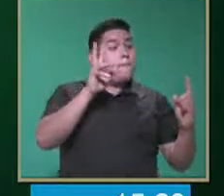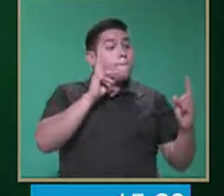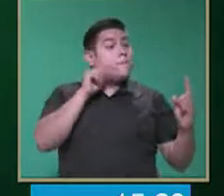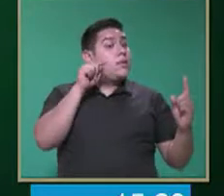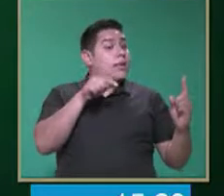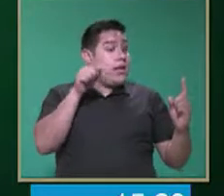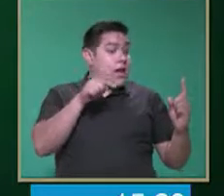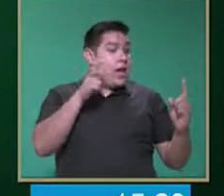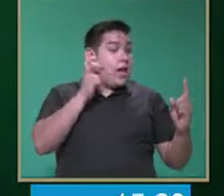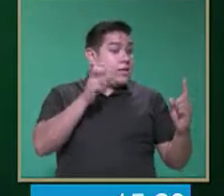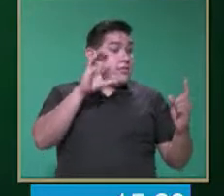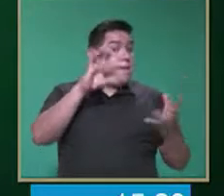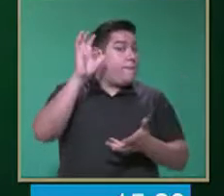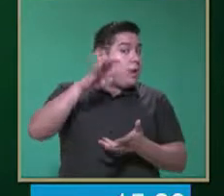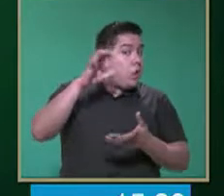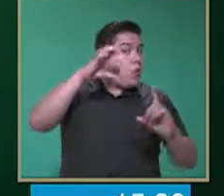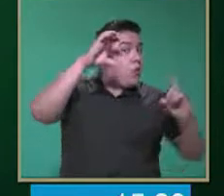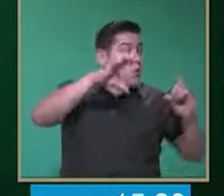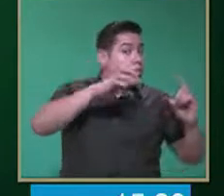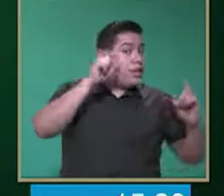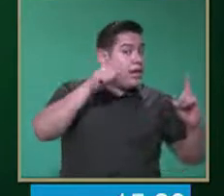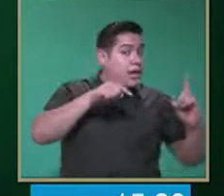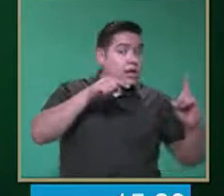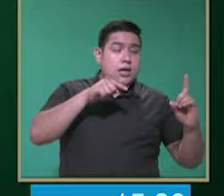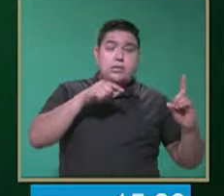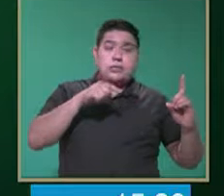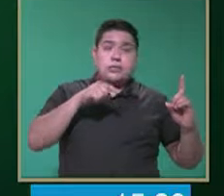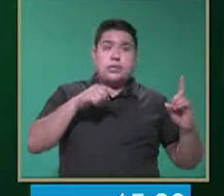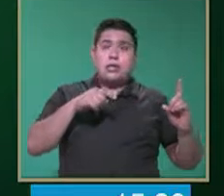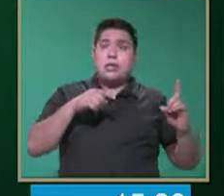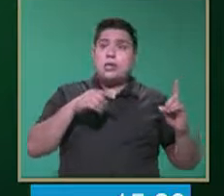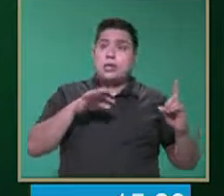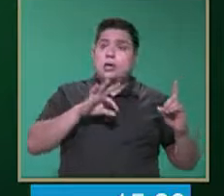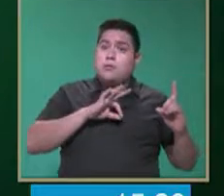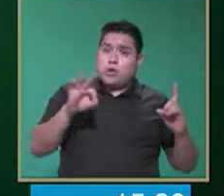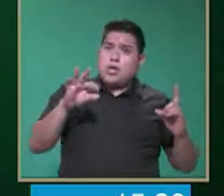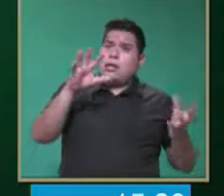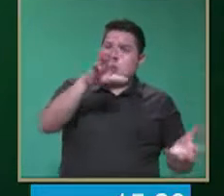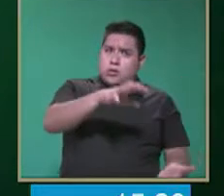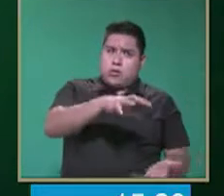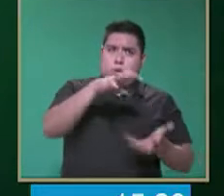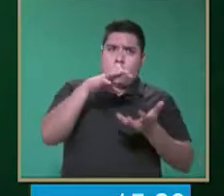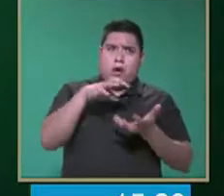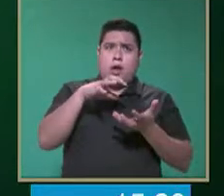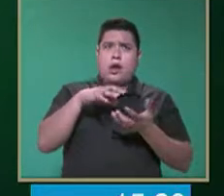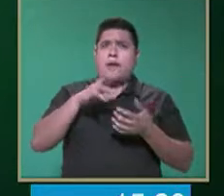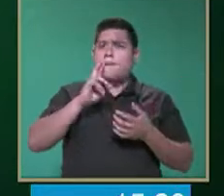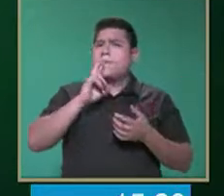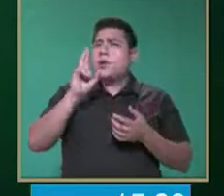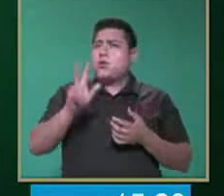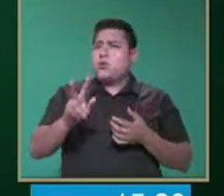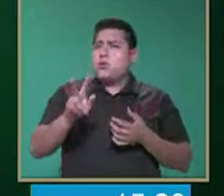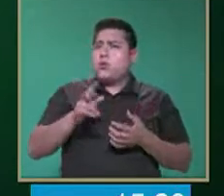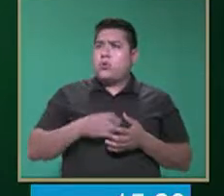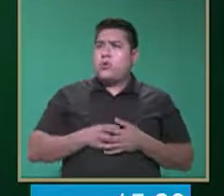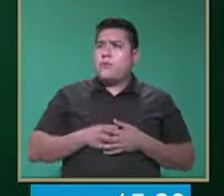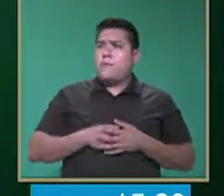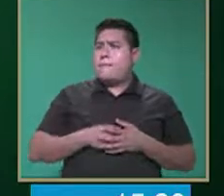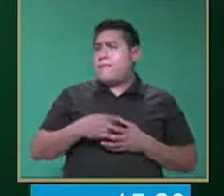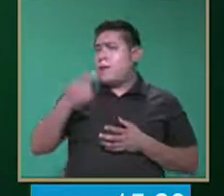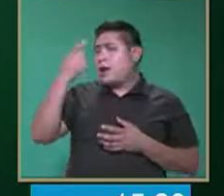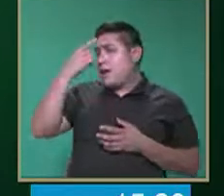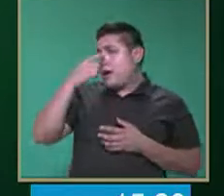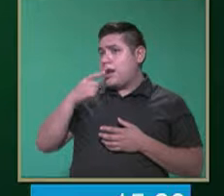mira esta pelota. Y si él puede tomar la pelota, estaría muchísimo mejor para que él,